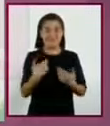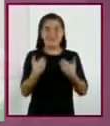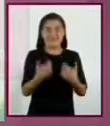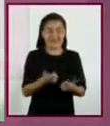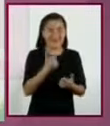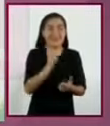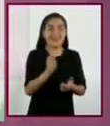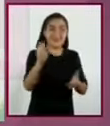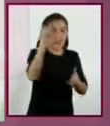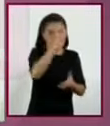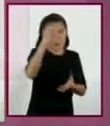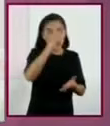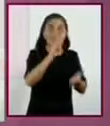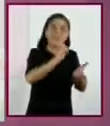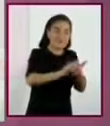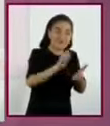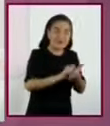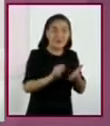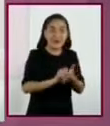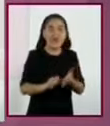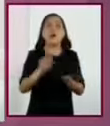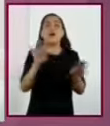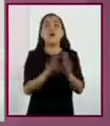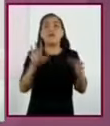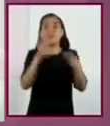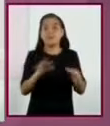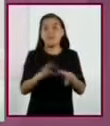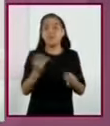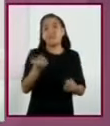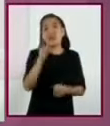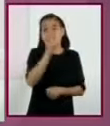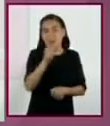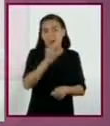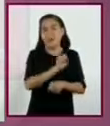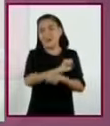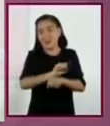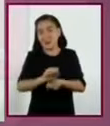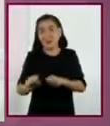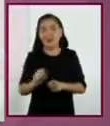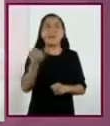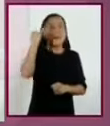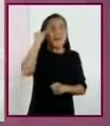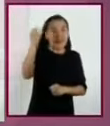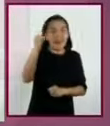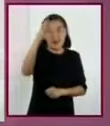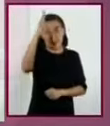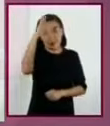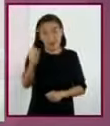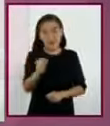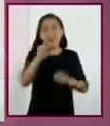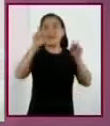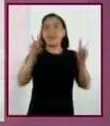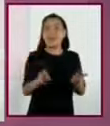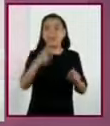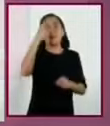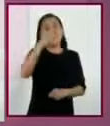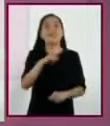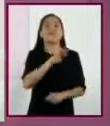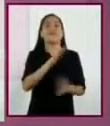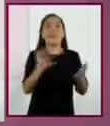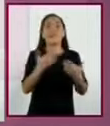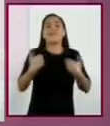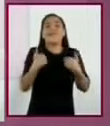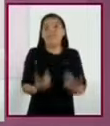párrafo, partiendo de que esta es la explicación con un lenguaje propio de una idea, concepto, tema, para hacerlo